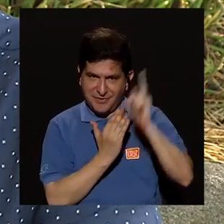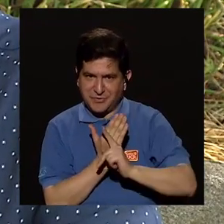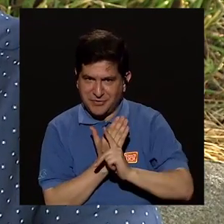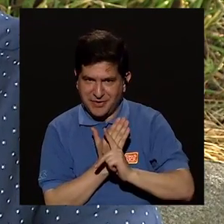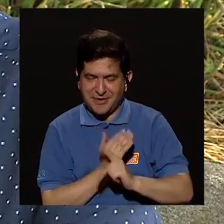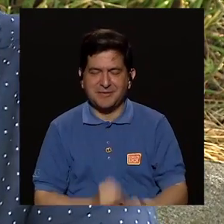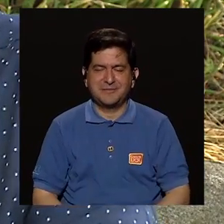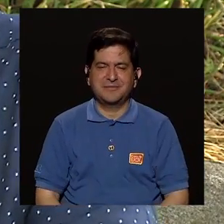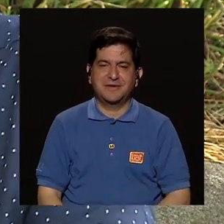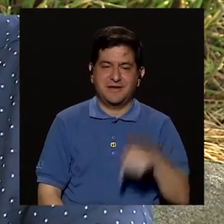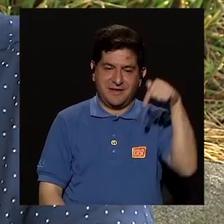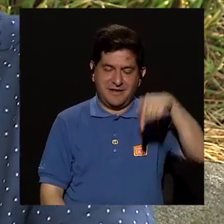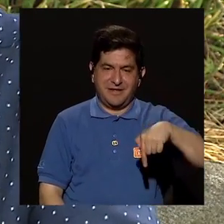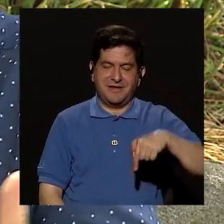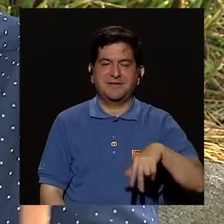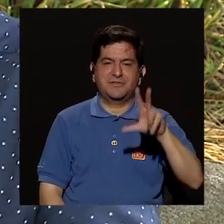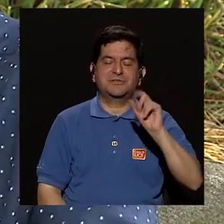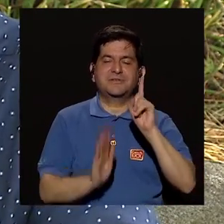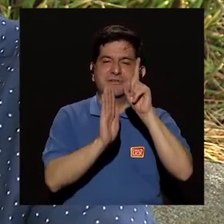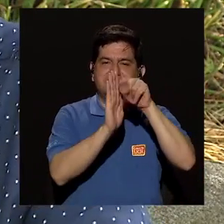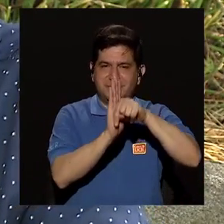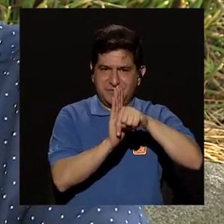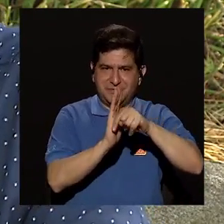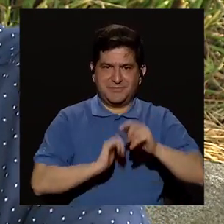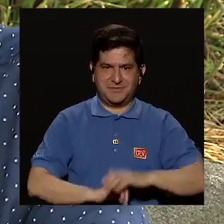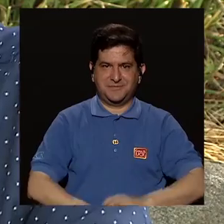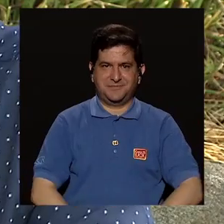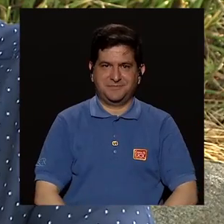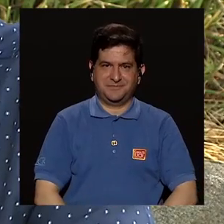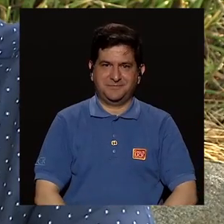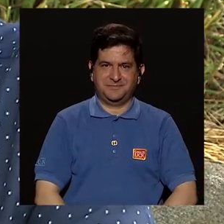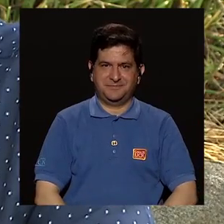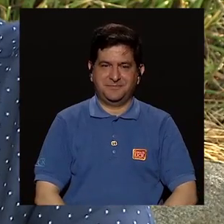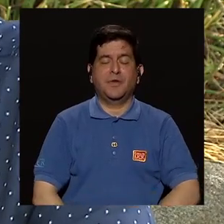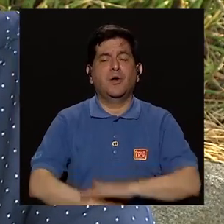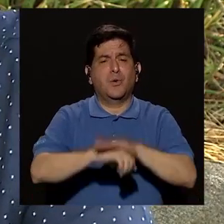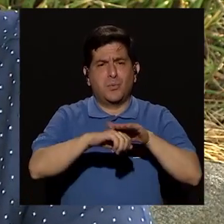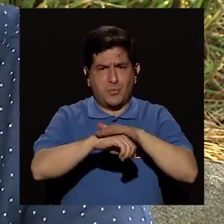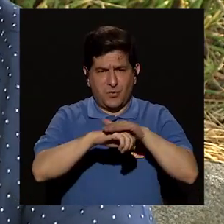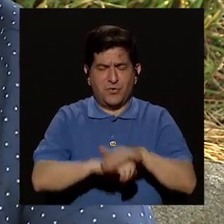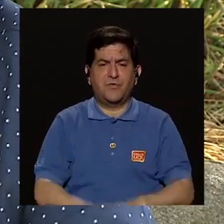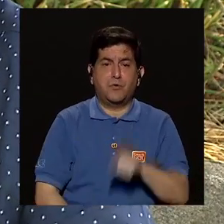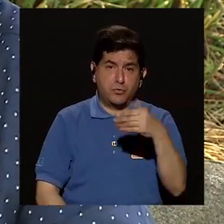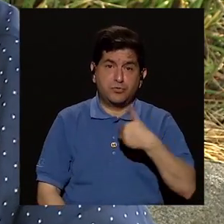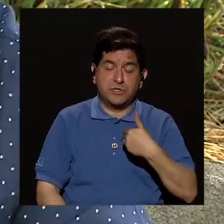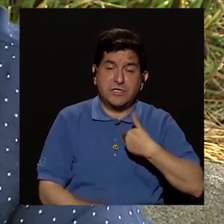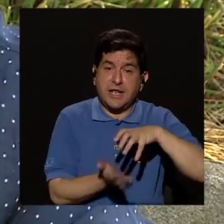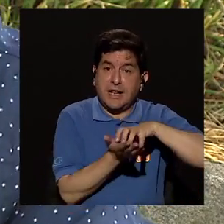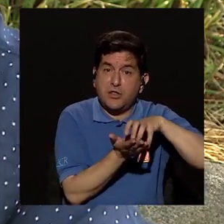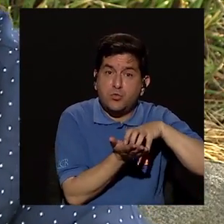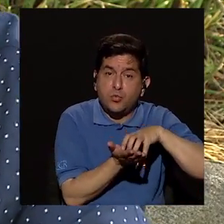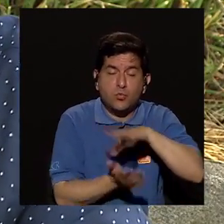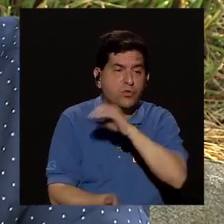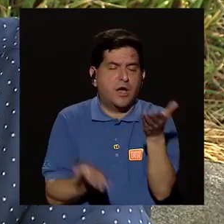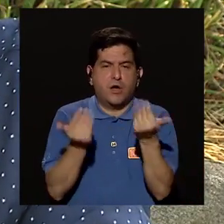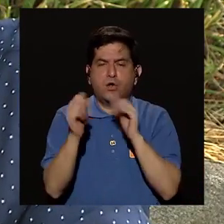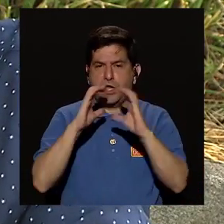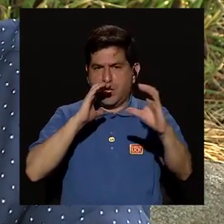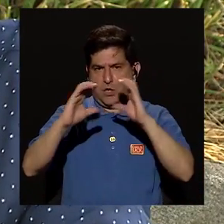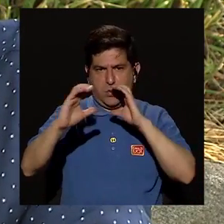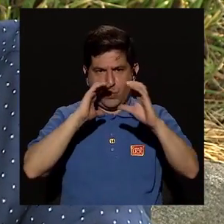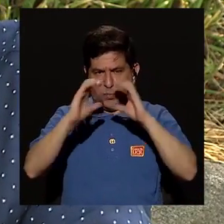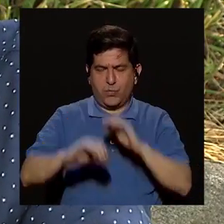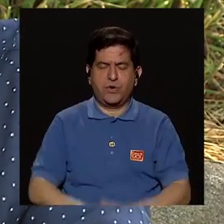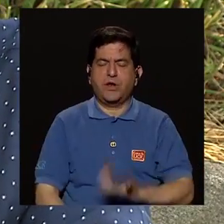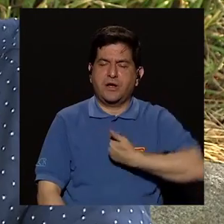y por su atención durante estos 30 minutos por favor si tienen alguna duda o quisieran